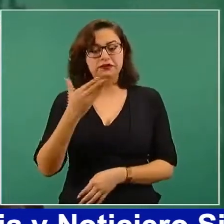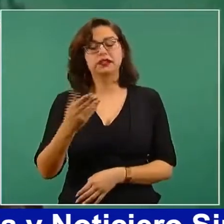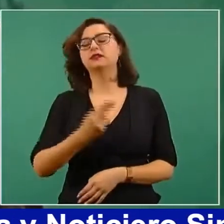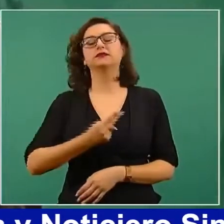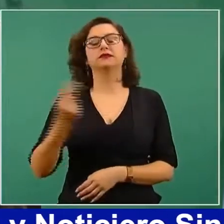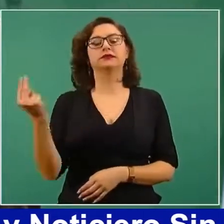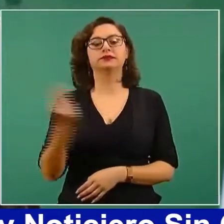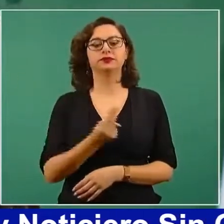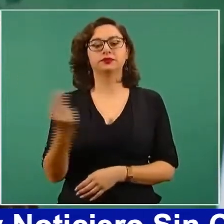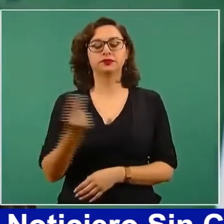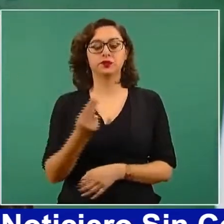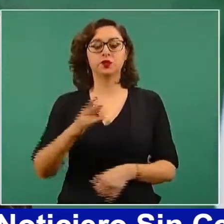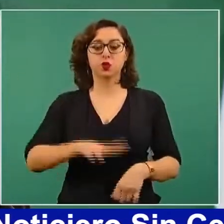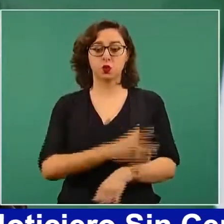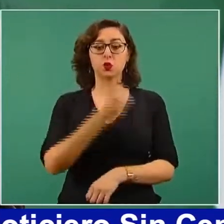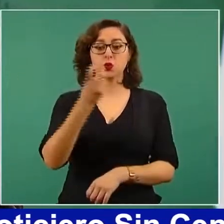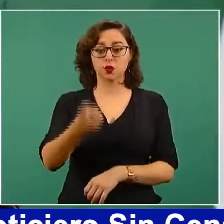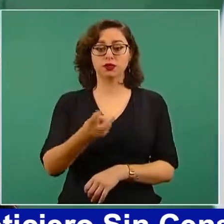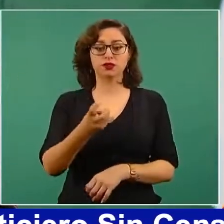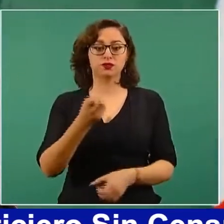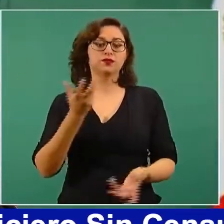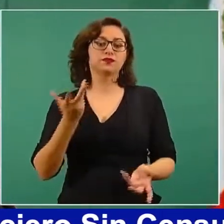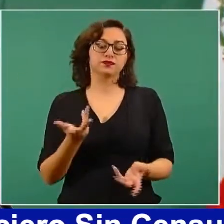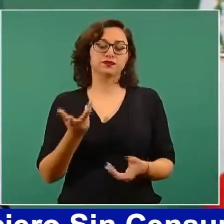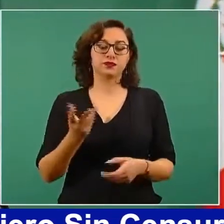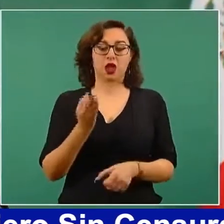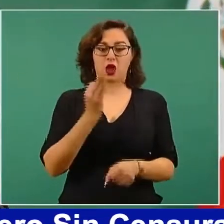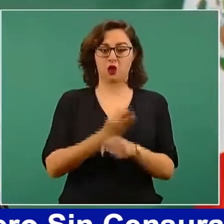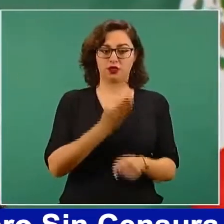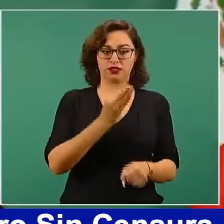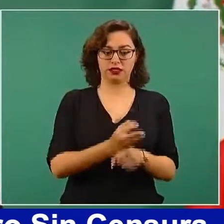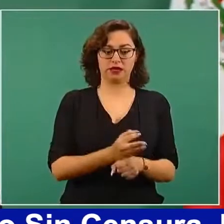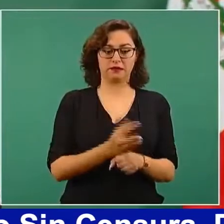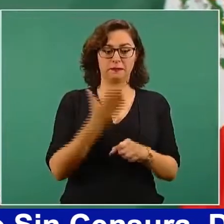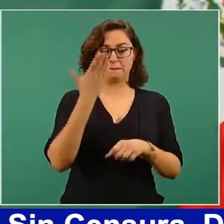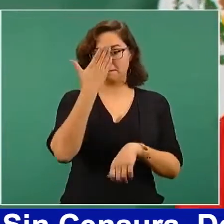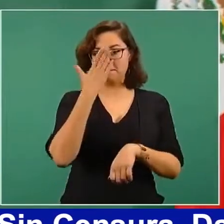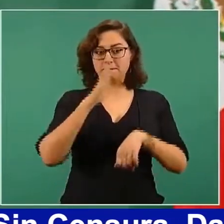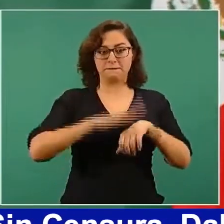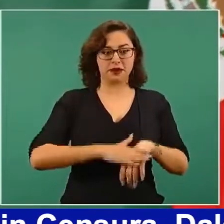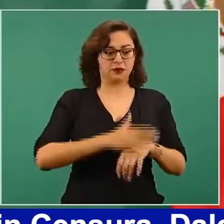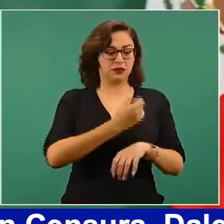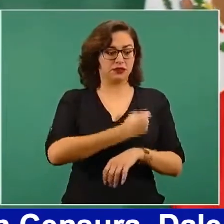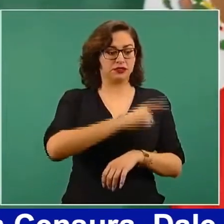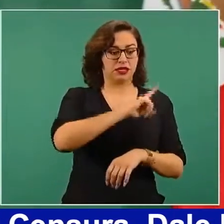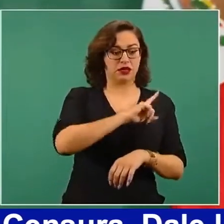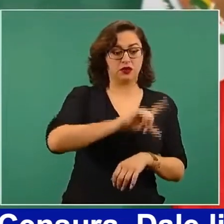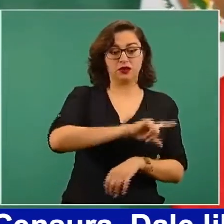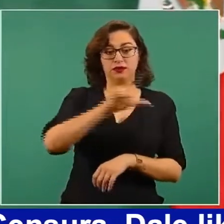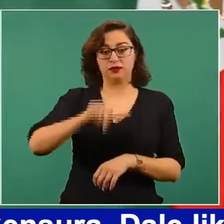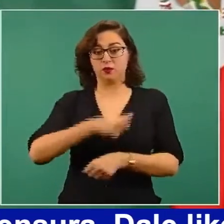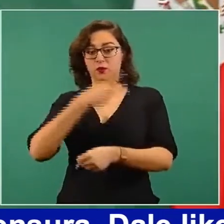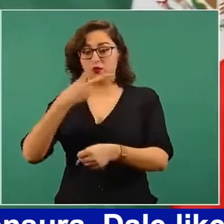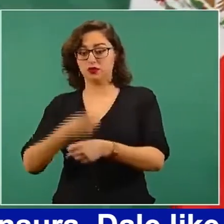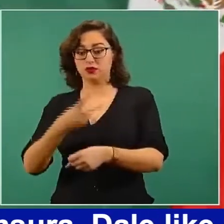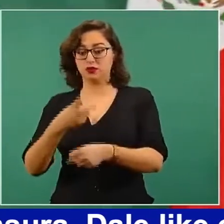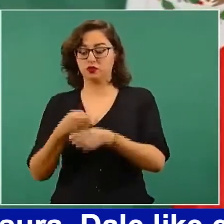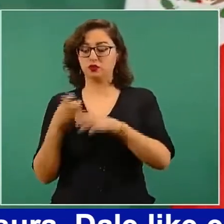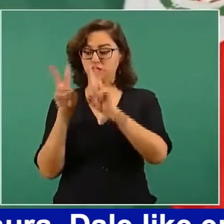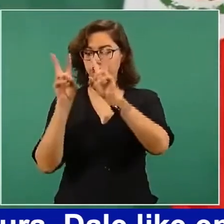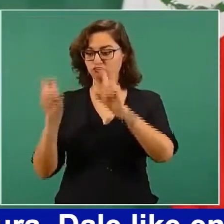es que vamos a dedicar la segunda parte de esta conferencia de prensa a este asunto.